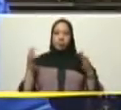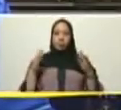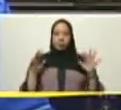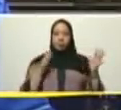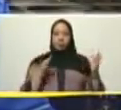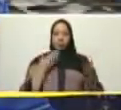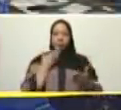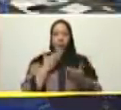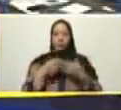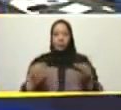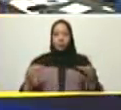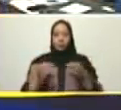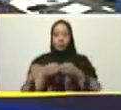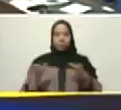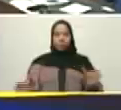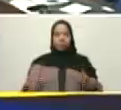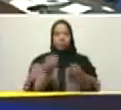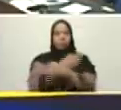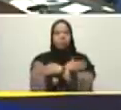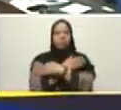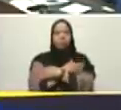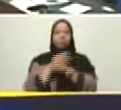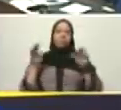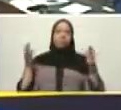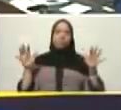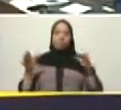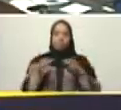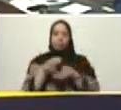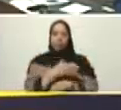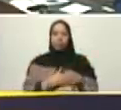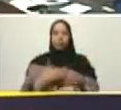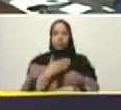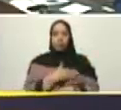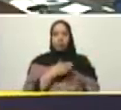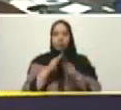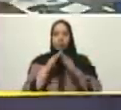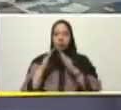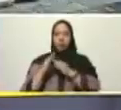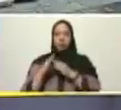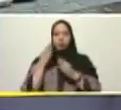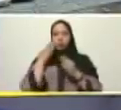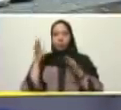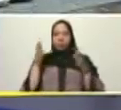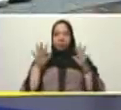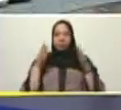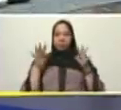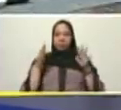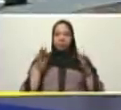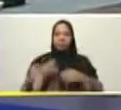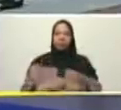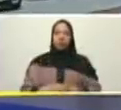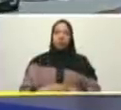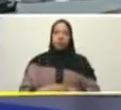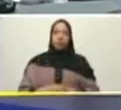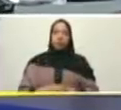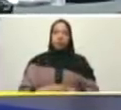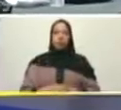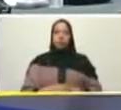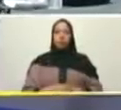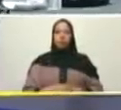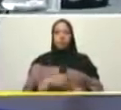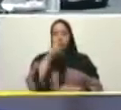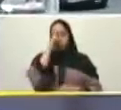superior de la vivienda de la gran misión vivienda de Venezuela para el ministro Villaruel tome este aplauso y este